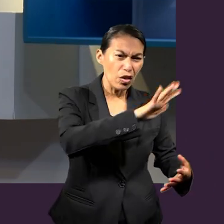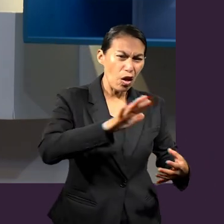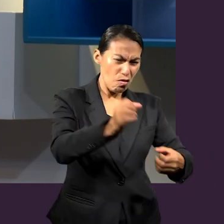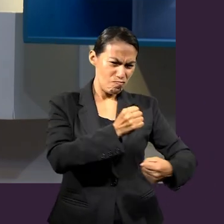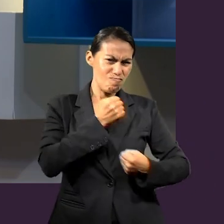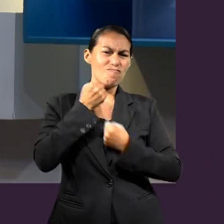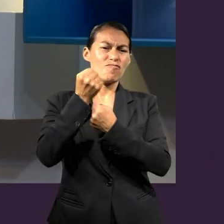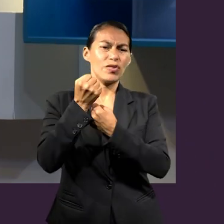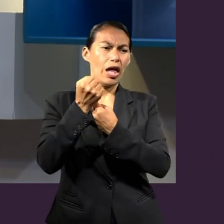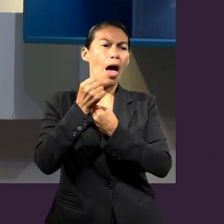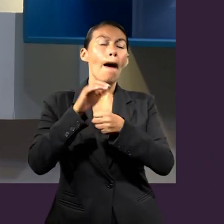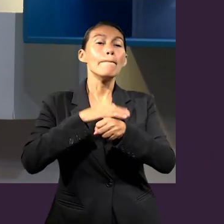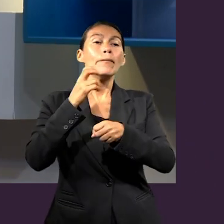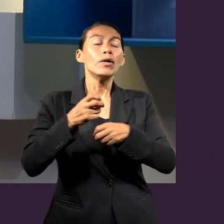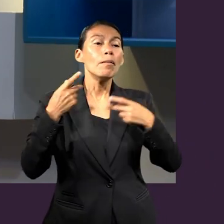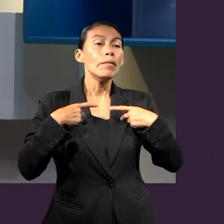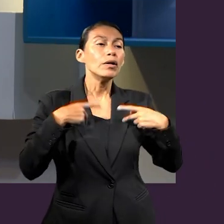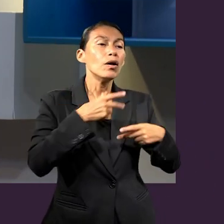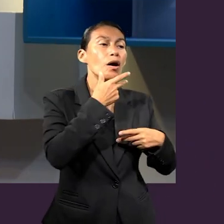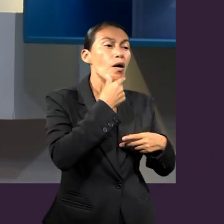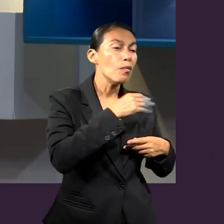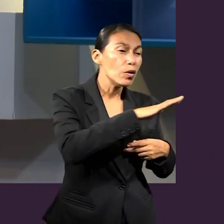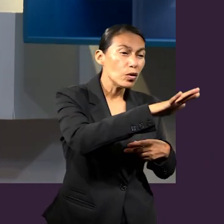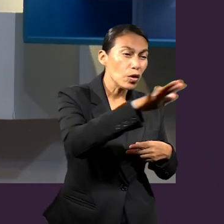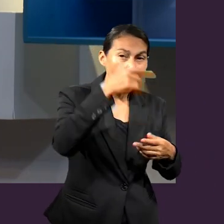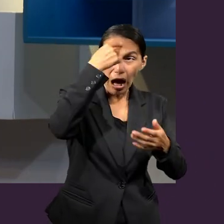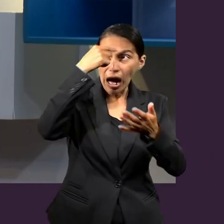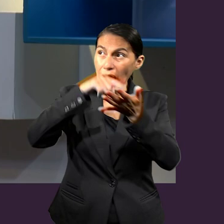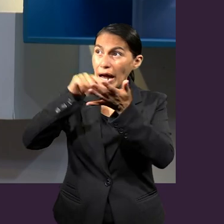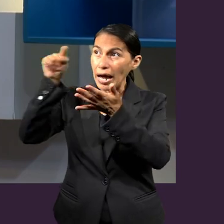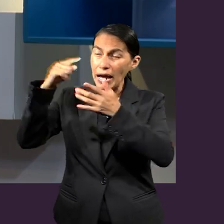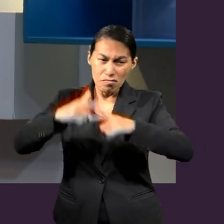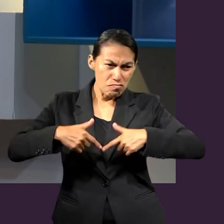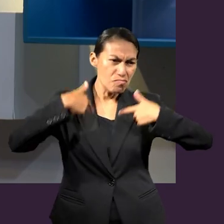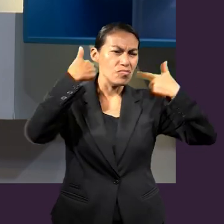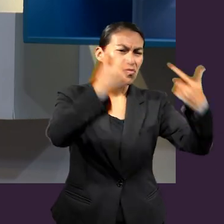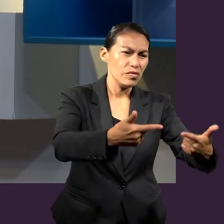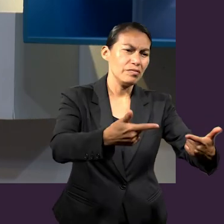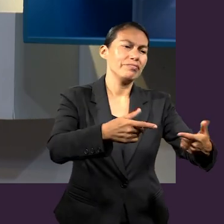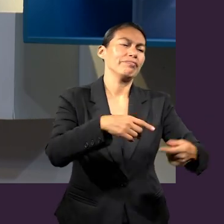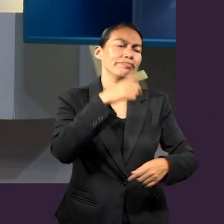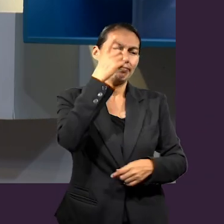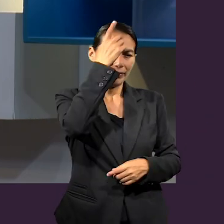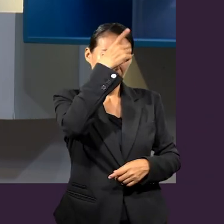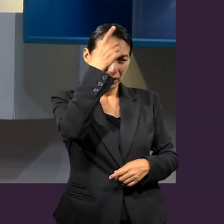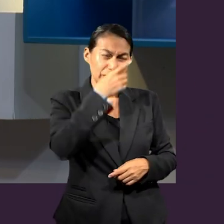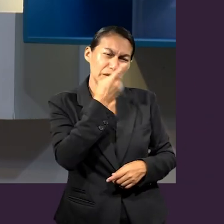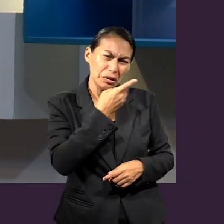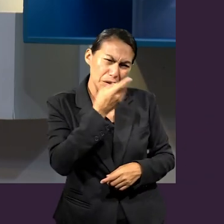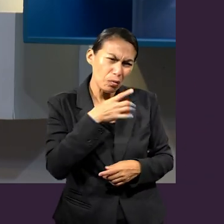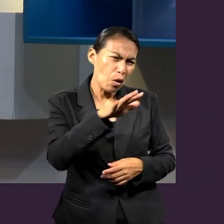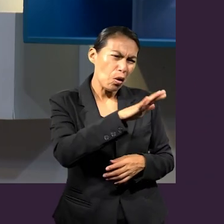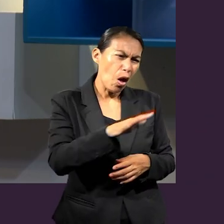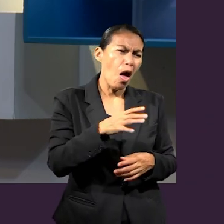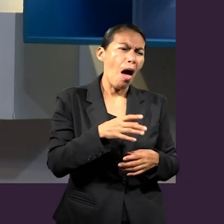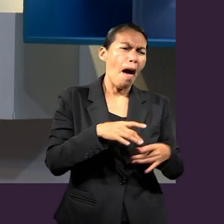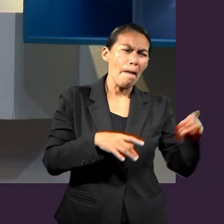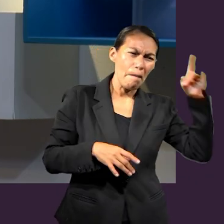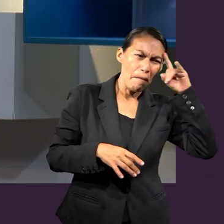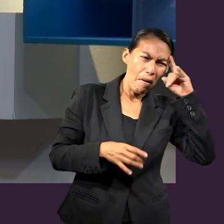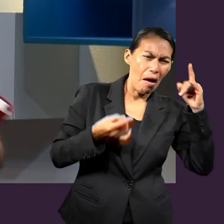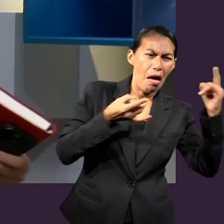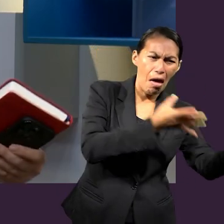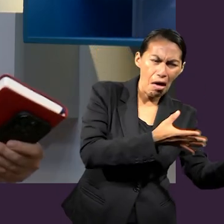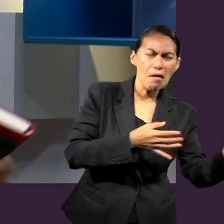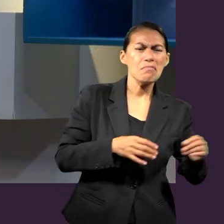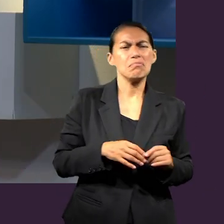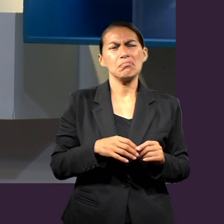decir que le transmite esa potestad a los discípulos y es por eso que cuando los mandó a la misión, ellos podían tener poder sobre